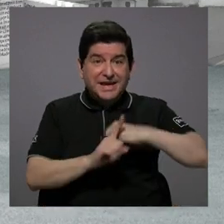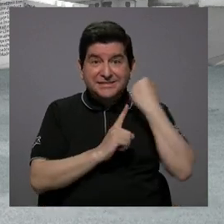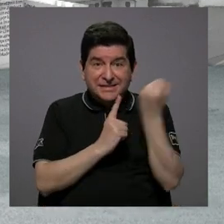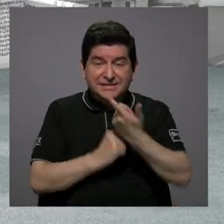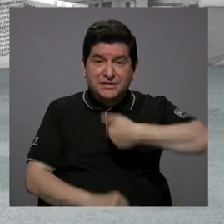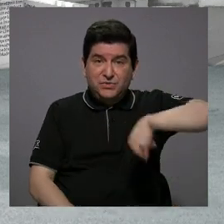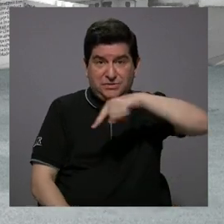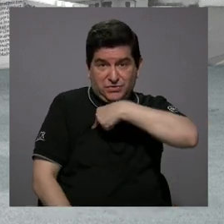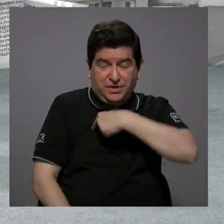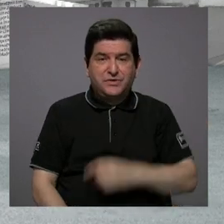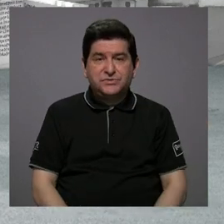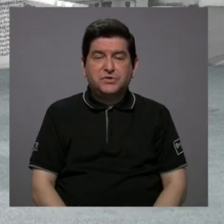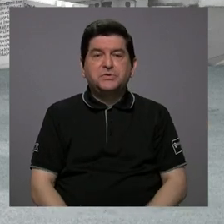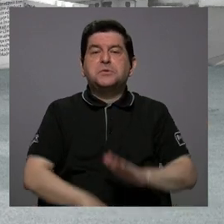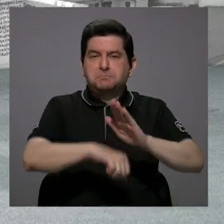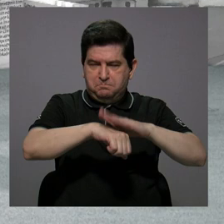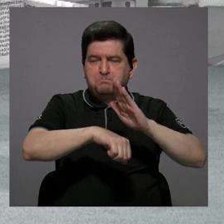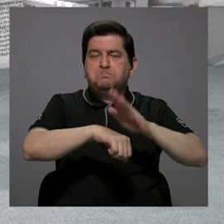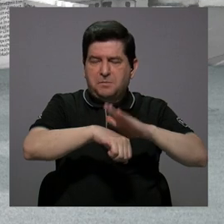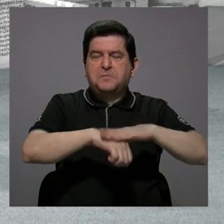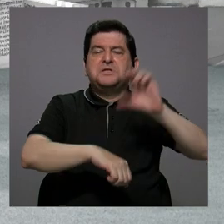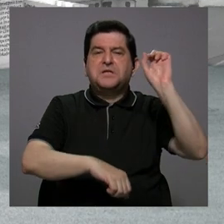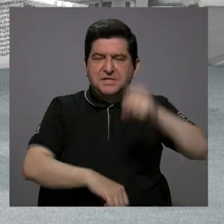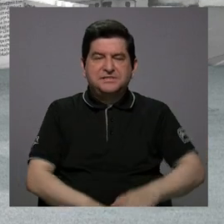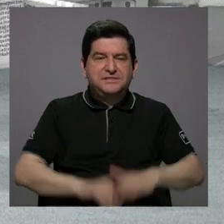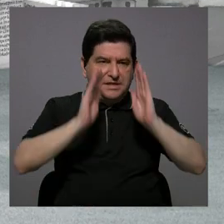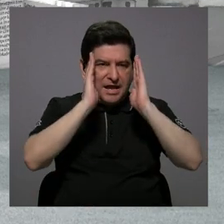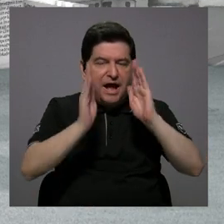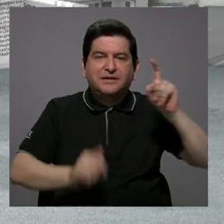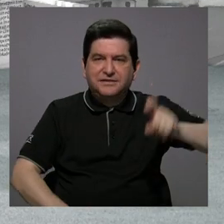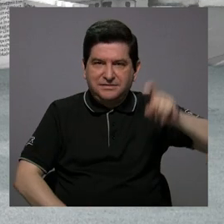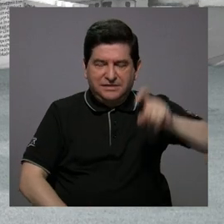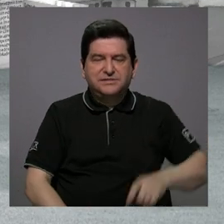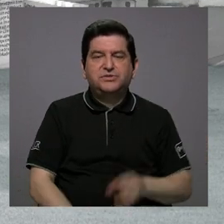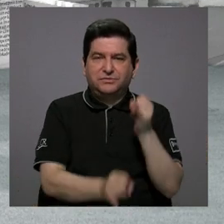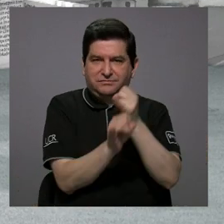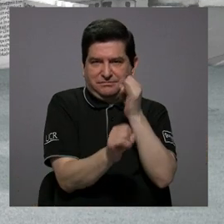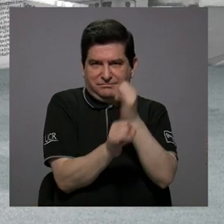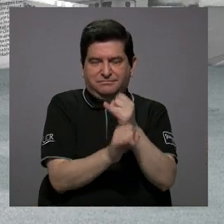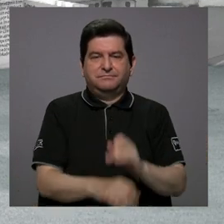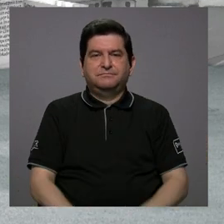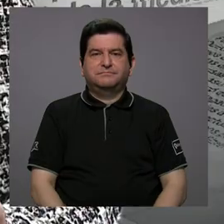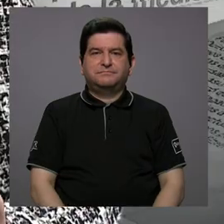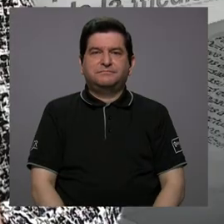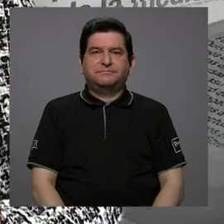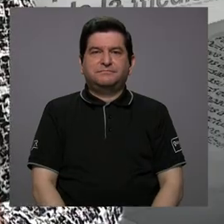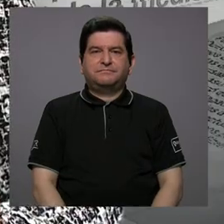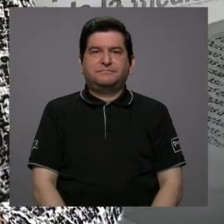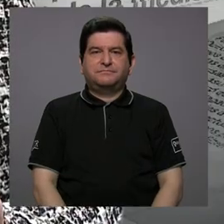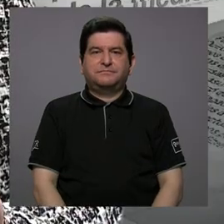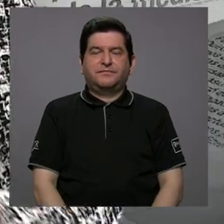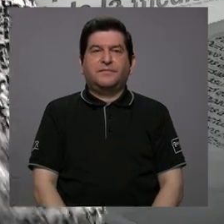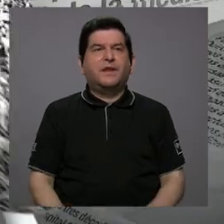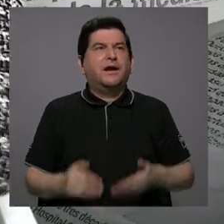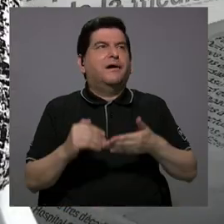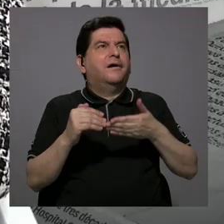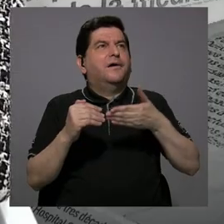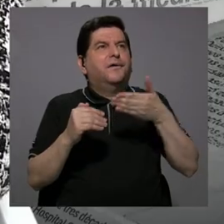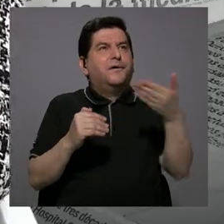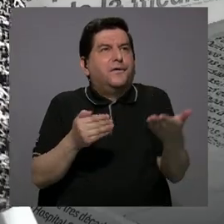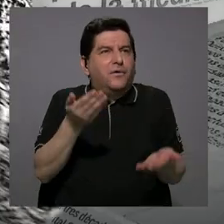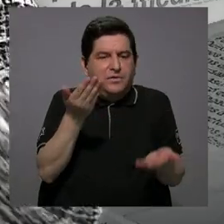genera a nosotros la facilidad, ¿verdad? De poder atender las necesidades institucionales. ¿Qué aspectos